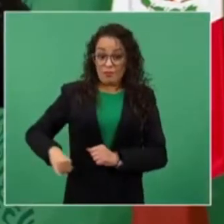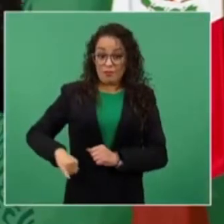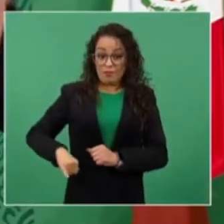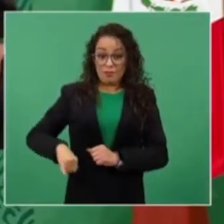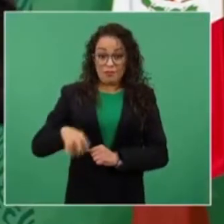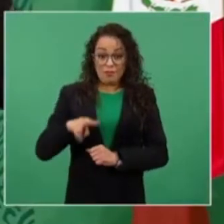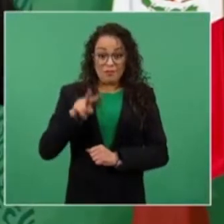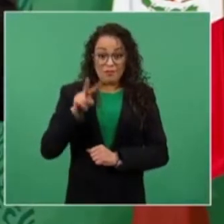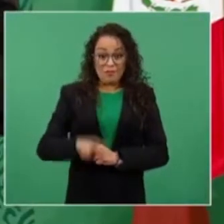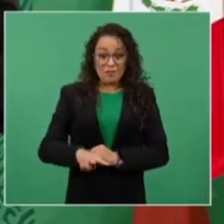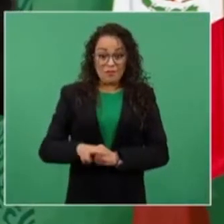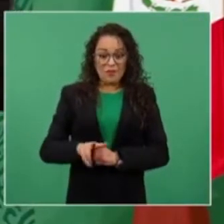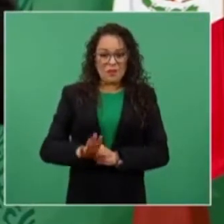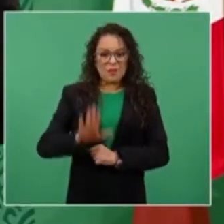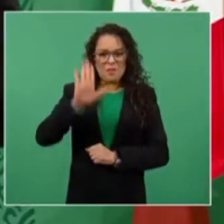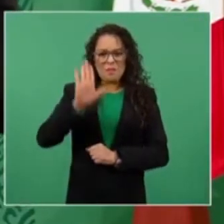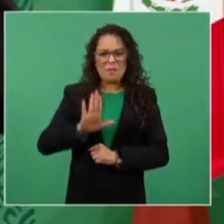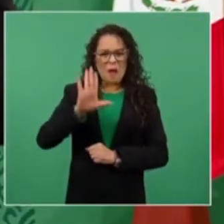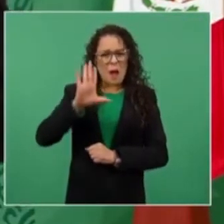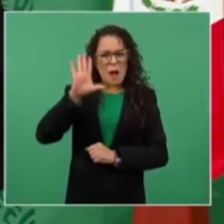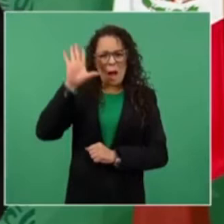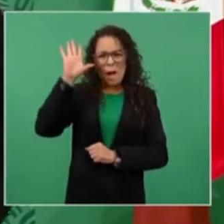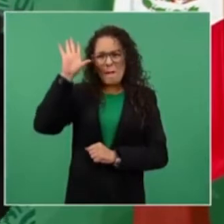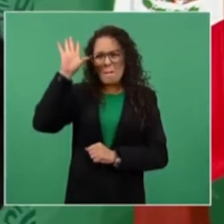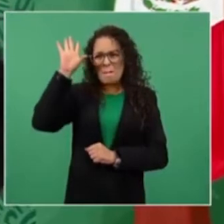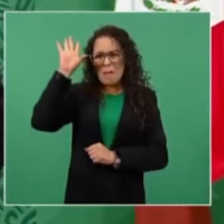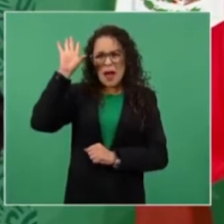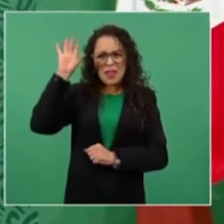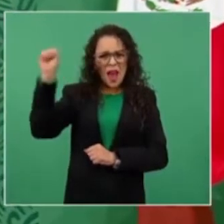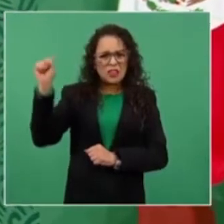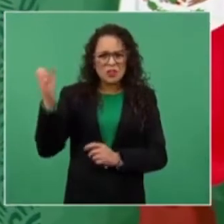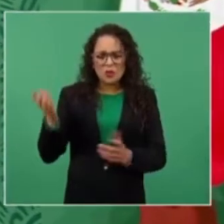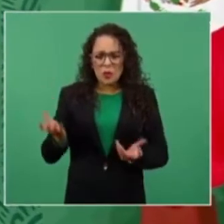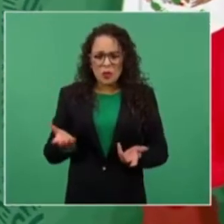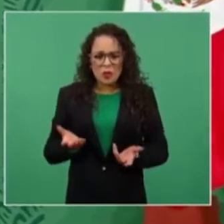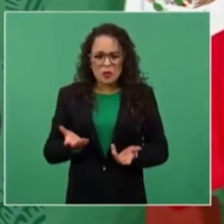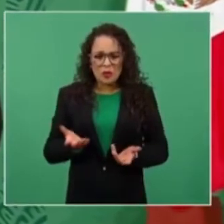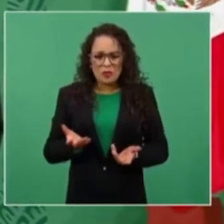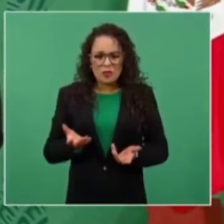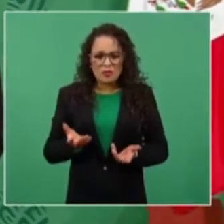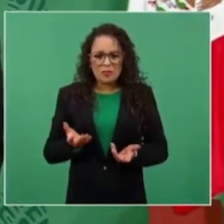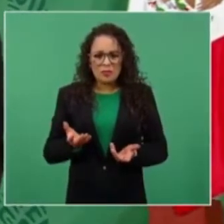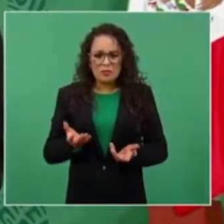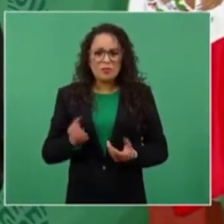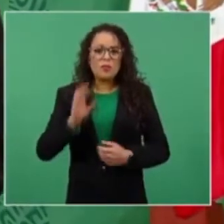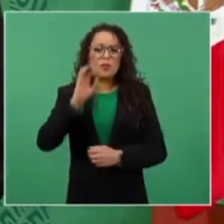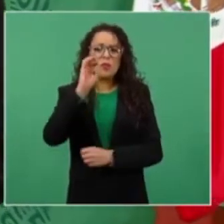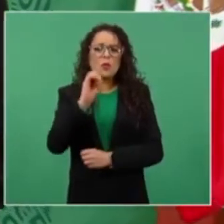un payaso o un florero.